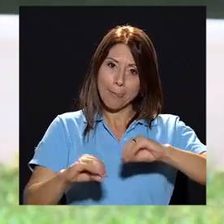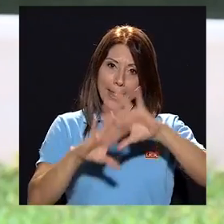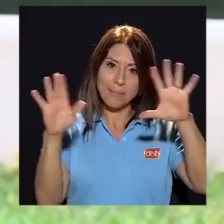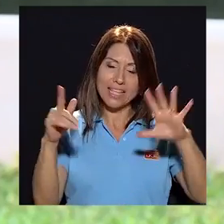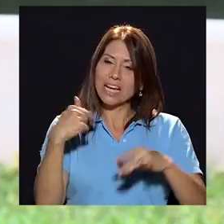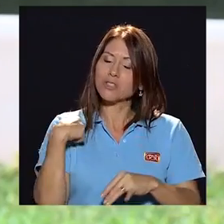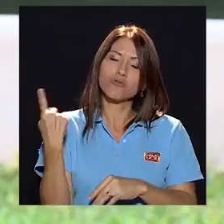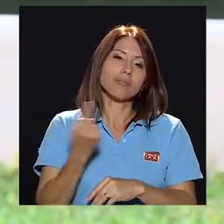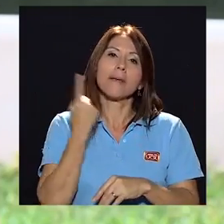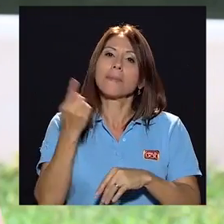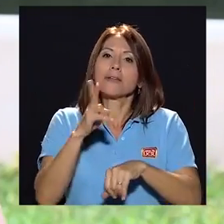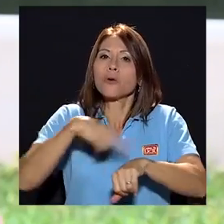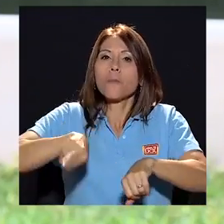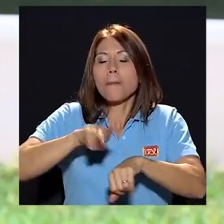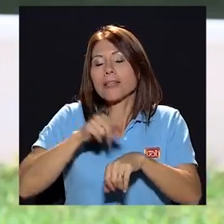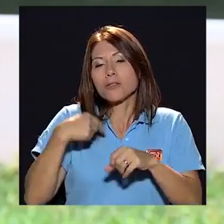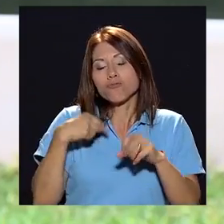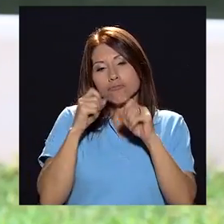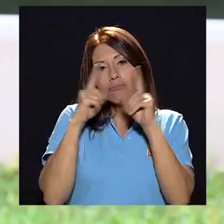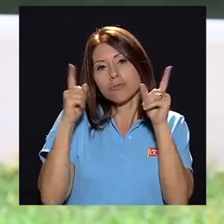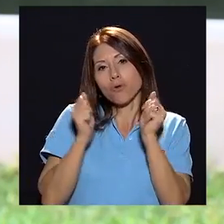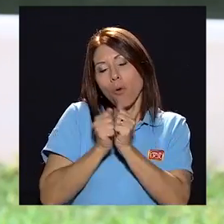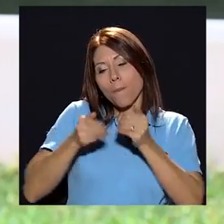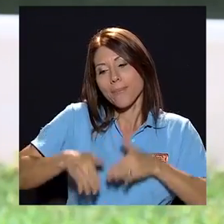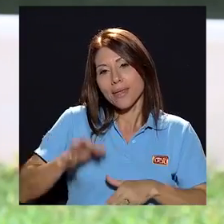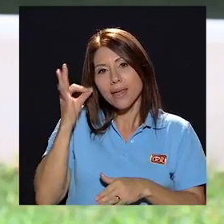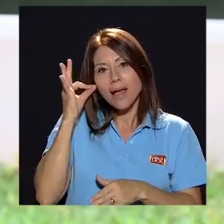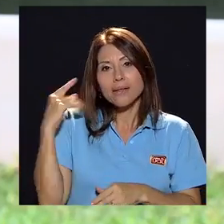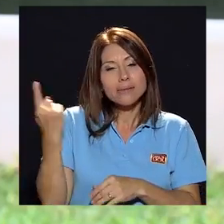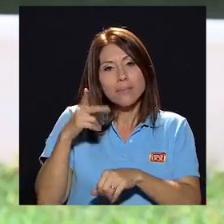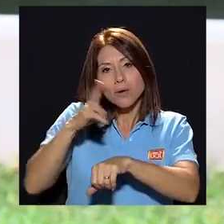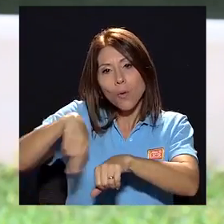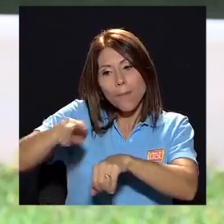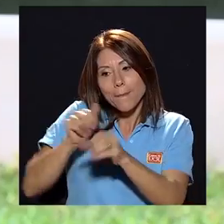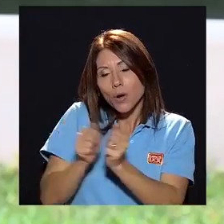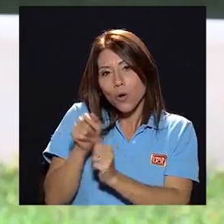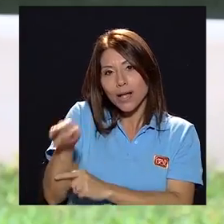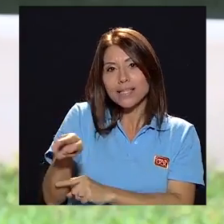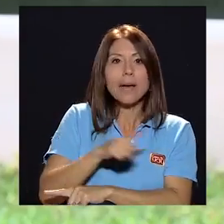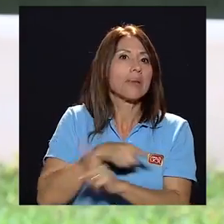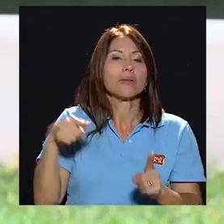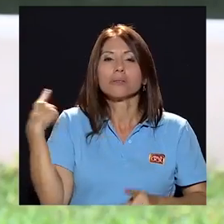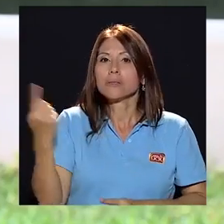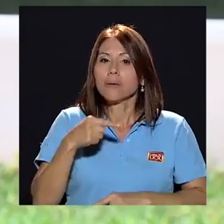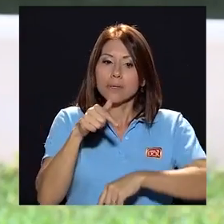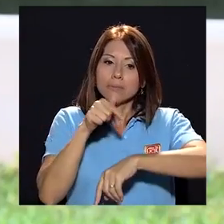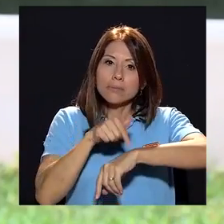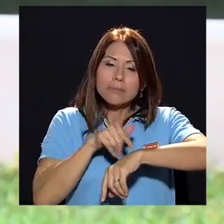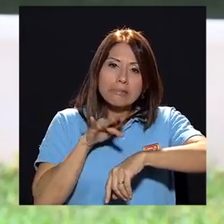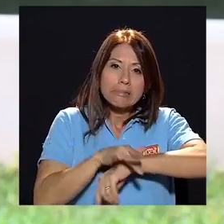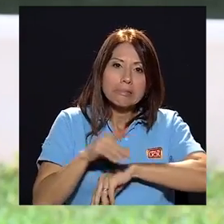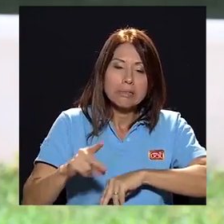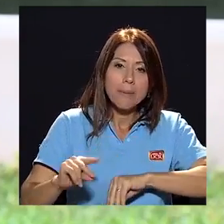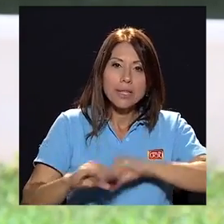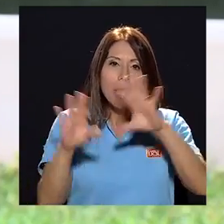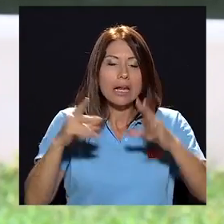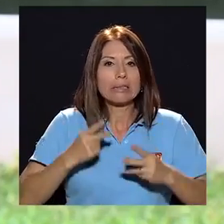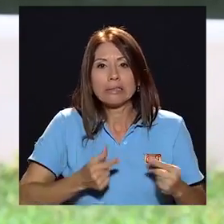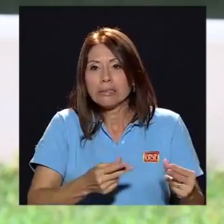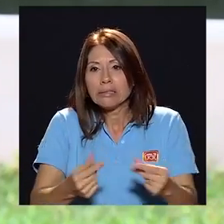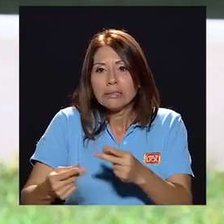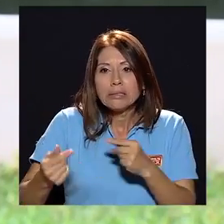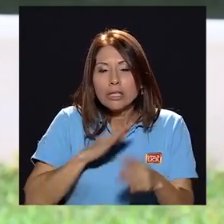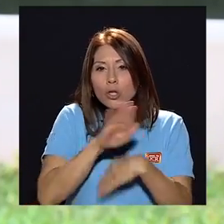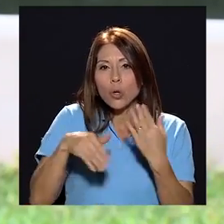normalmente amanezco con mi hija ahora vivo con mi hija entonces este normalmente estoy con ella pero es una mañana muy de carrera también porque todos salimos a